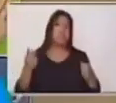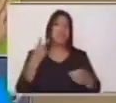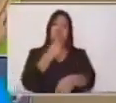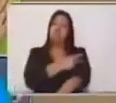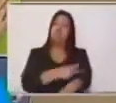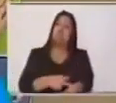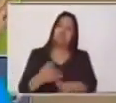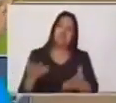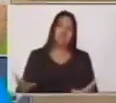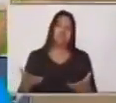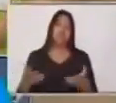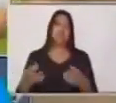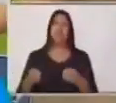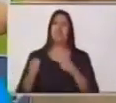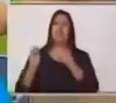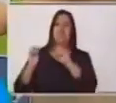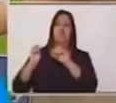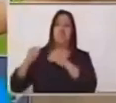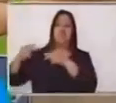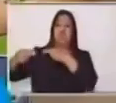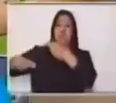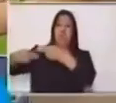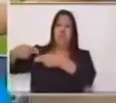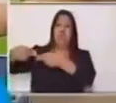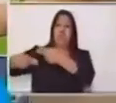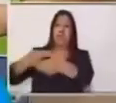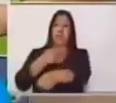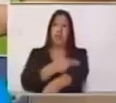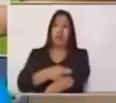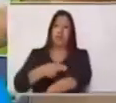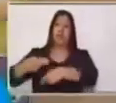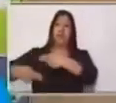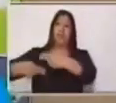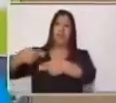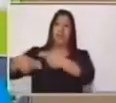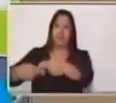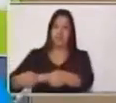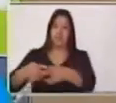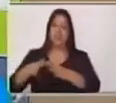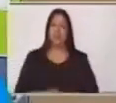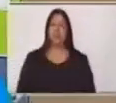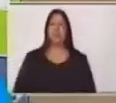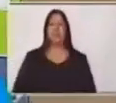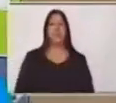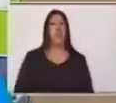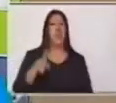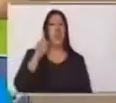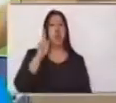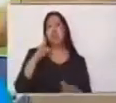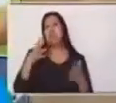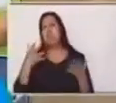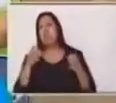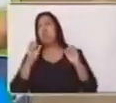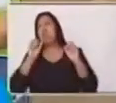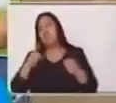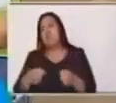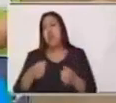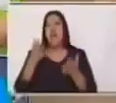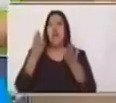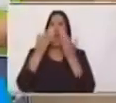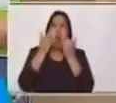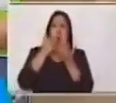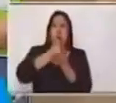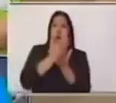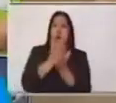hecha de generación en generación. Una tradición puede ser también una receta de cocina que tu abuela o tu